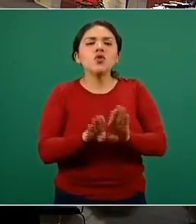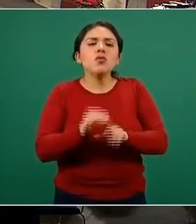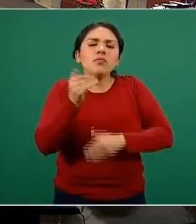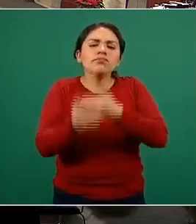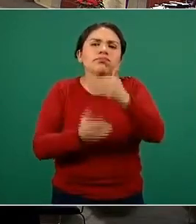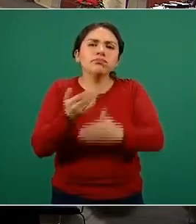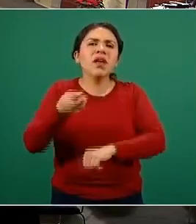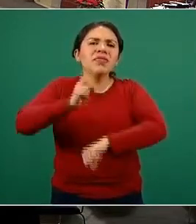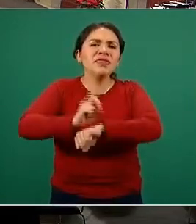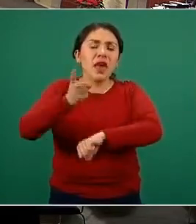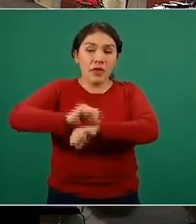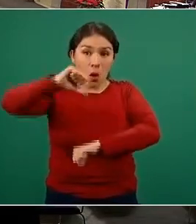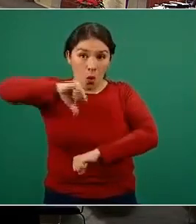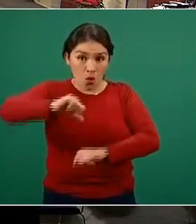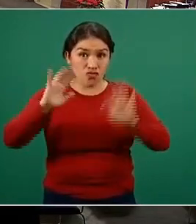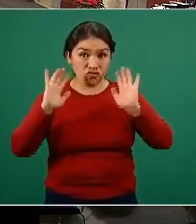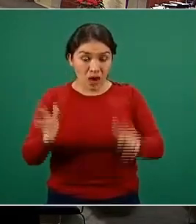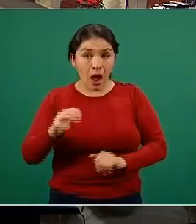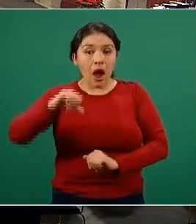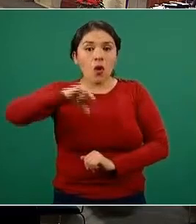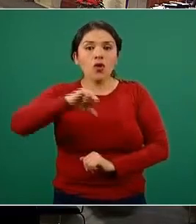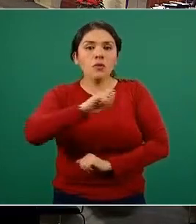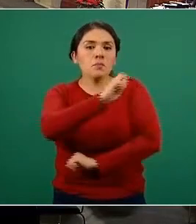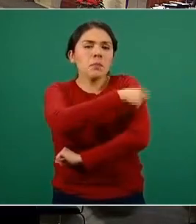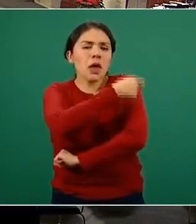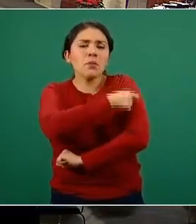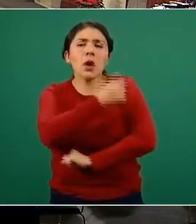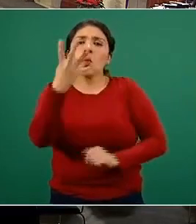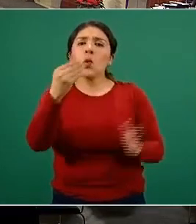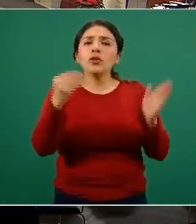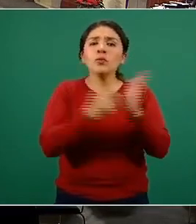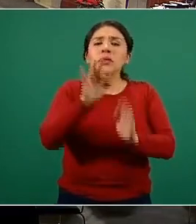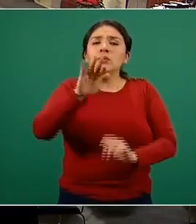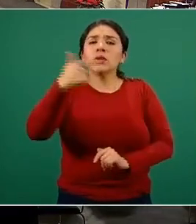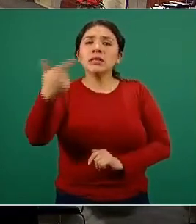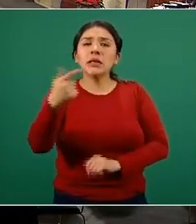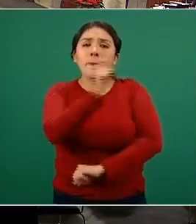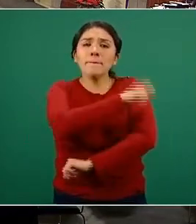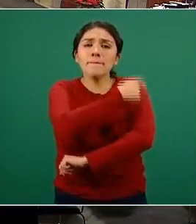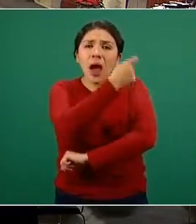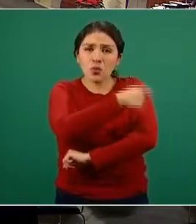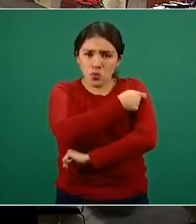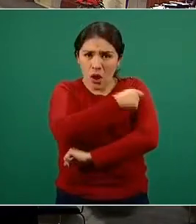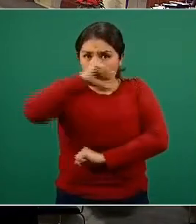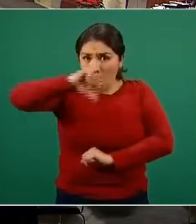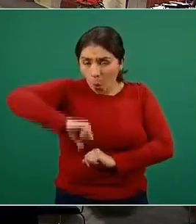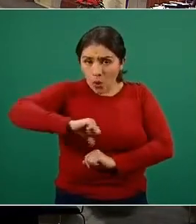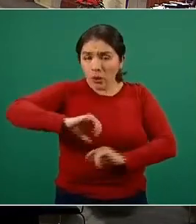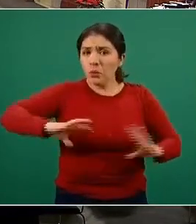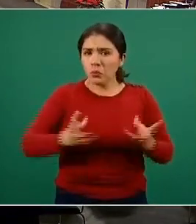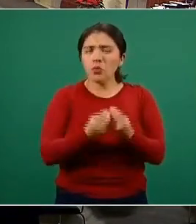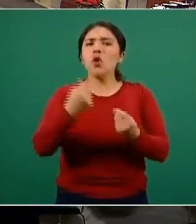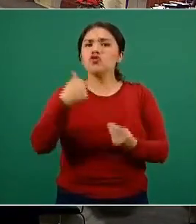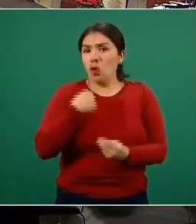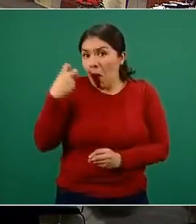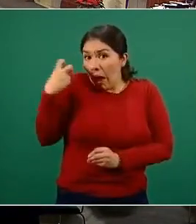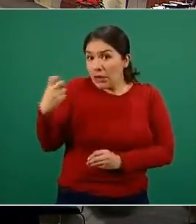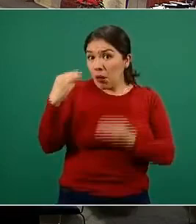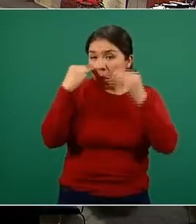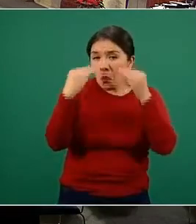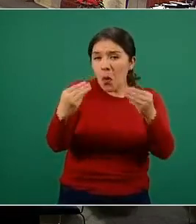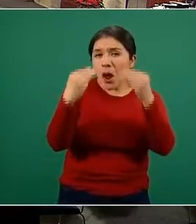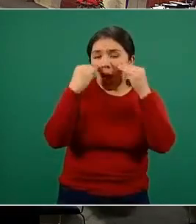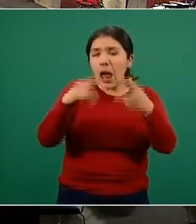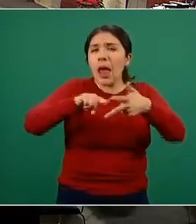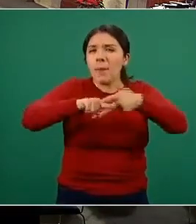diario. Hoy se aplicaron cuatro mil cincuenta y siete vacunas y vamos a estar mostrando esta gráfica. Desde luego